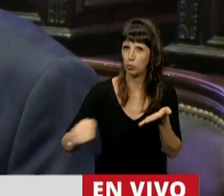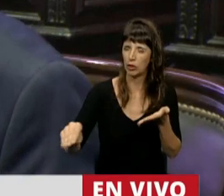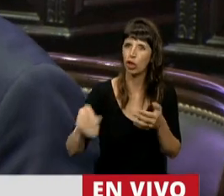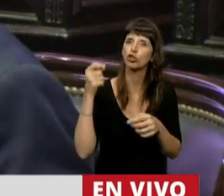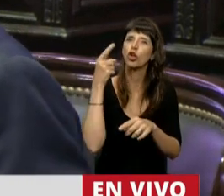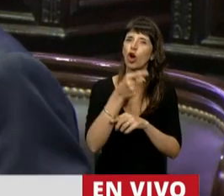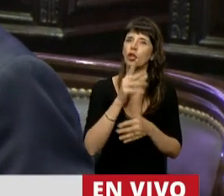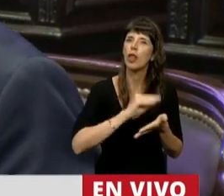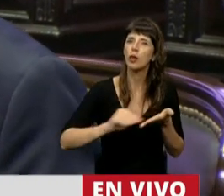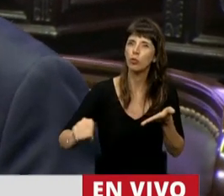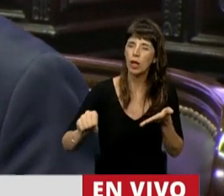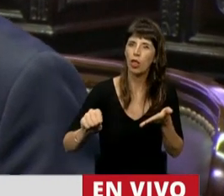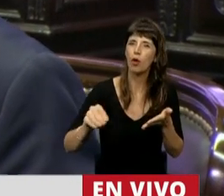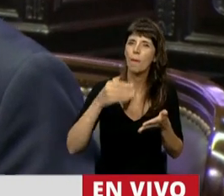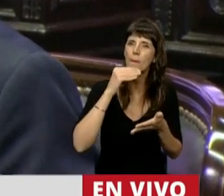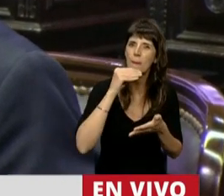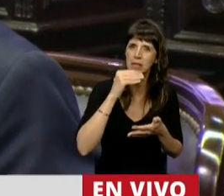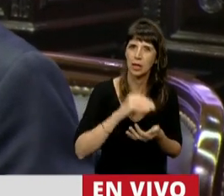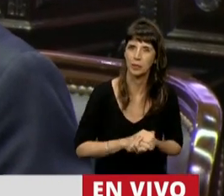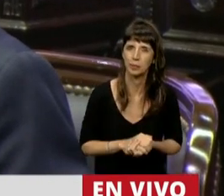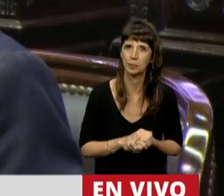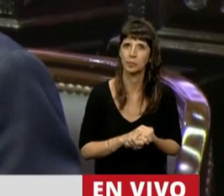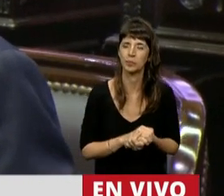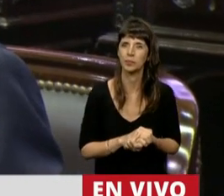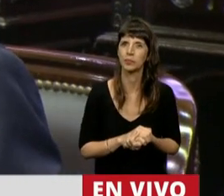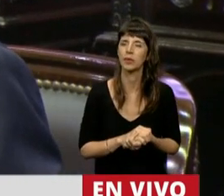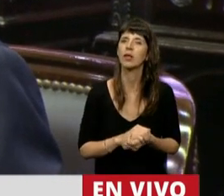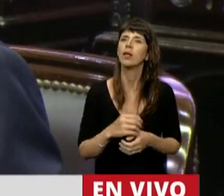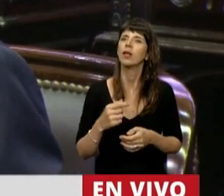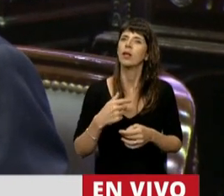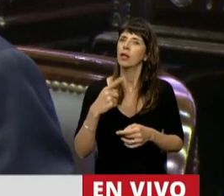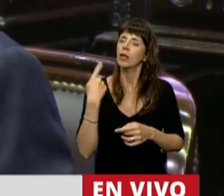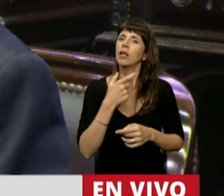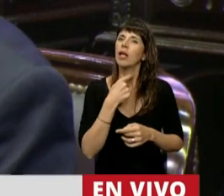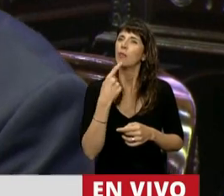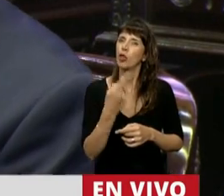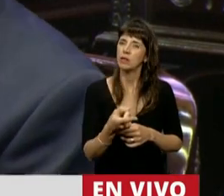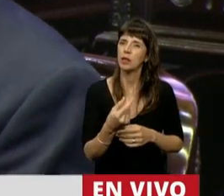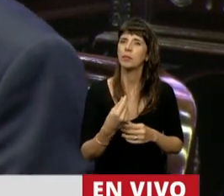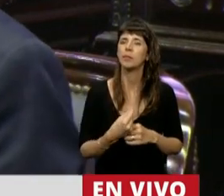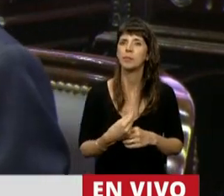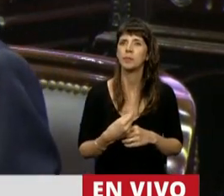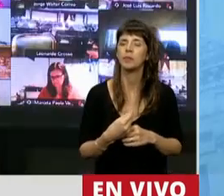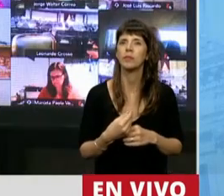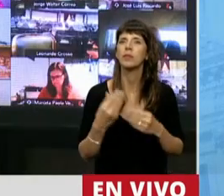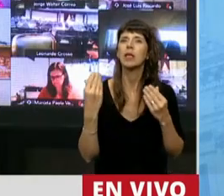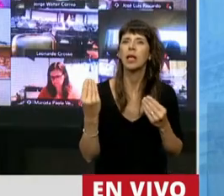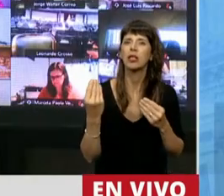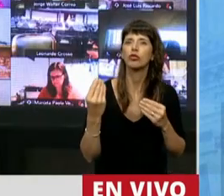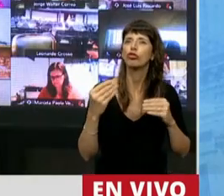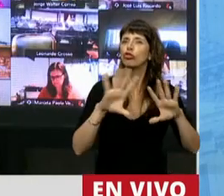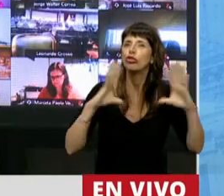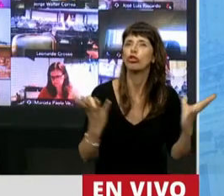diputado Massa. Le decimos al diputado Massa que la mayoría, todo no puede hacer,